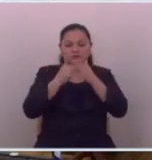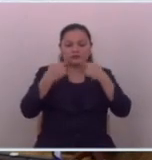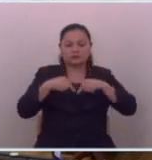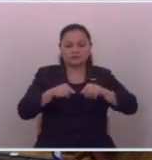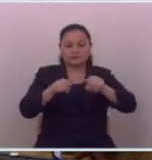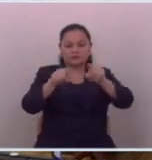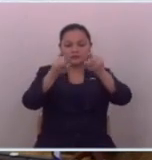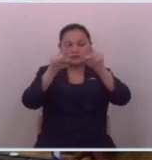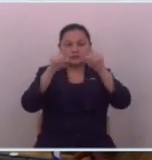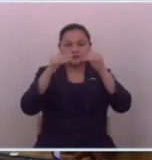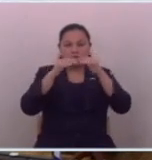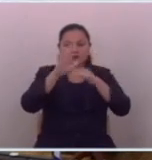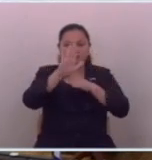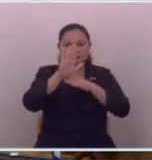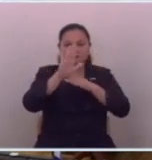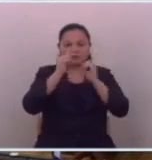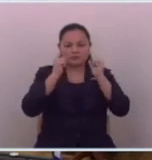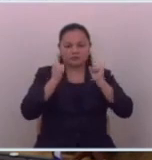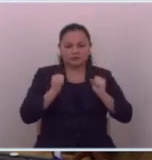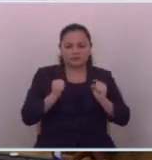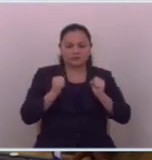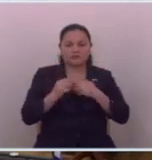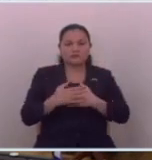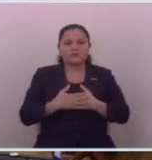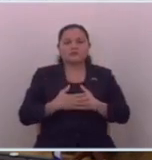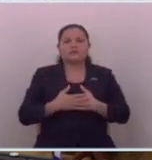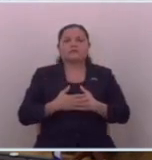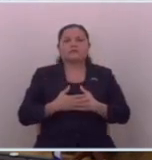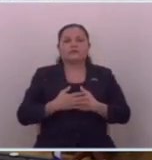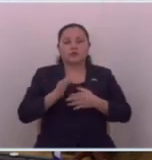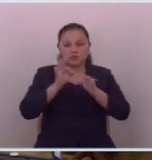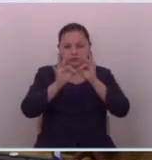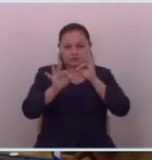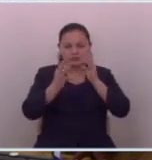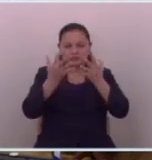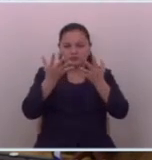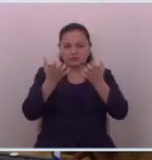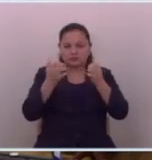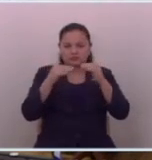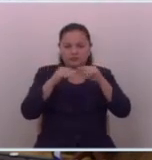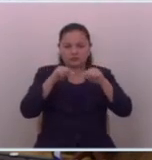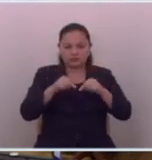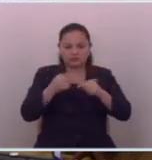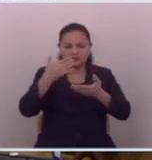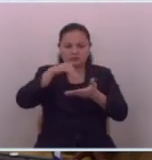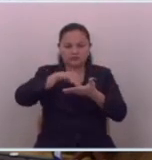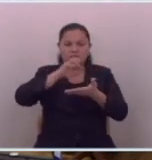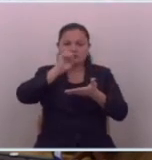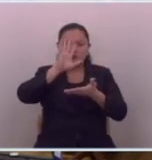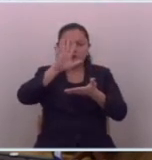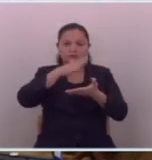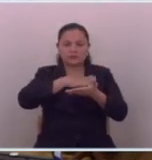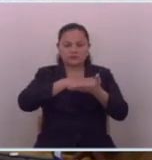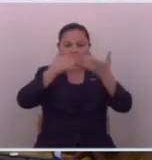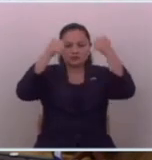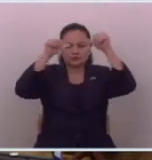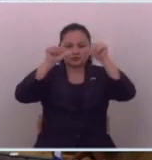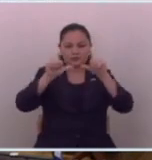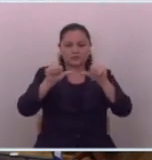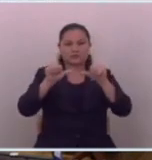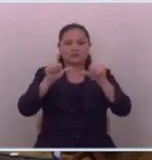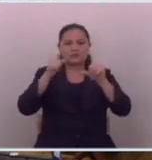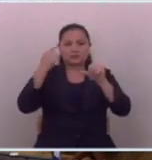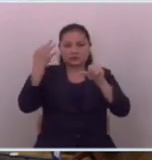todavía permanecen en sus curules solamente quiero recalcar y decir que estoy de acuerdo que uno